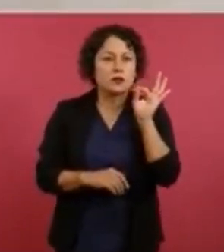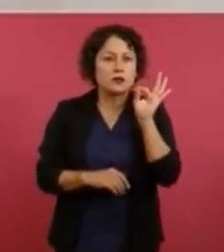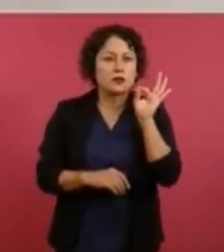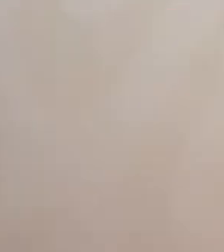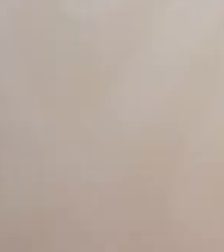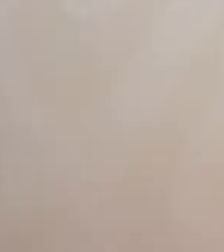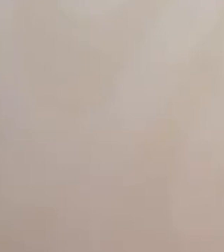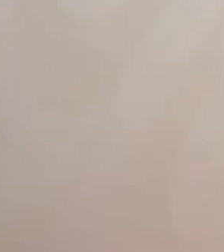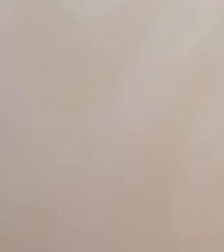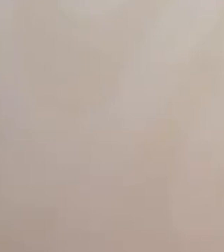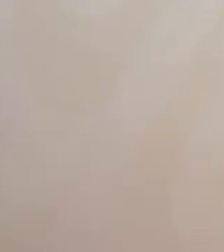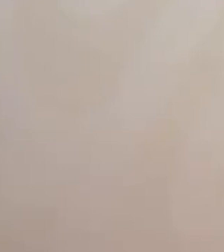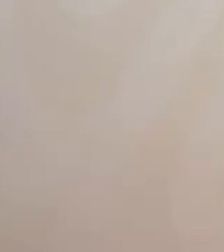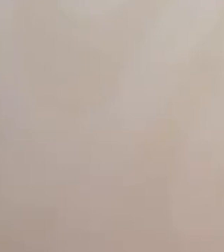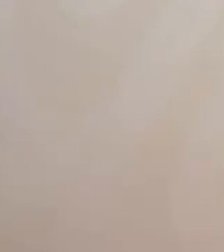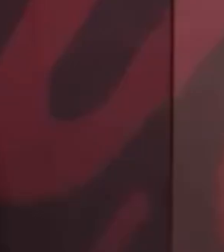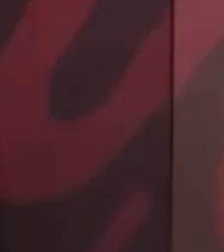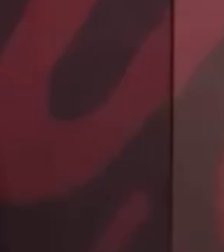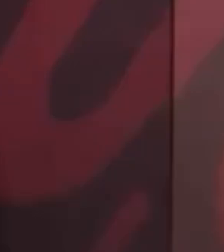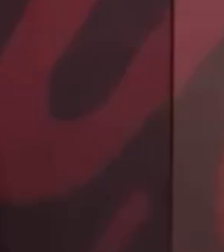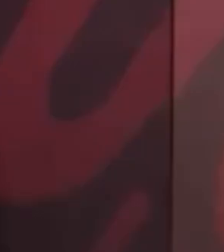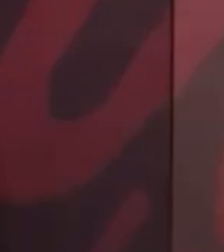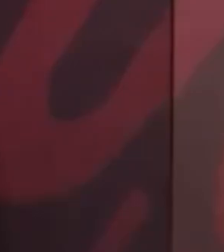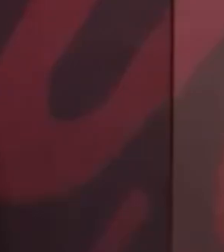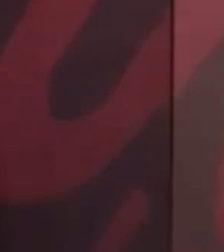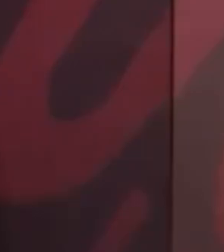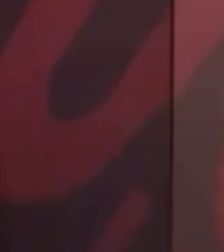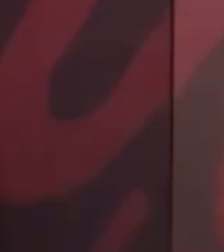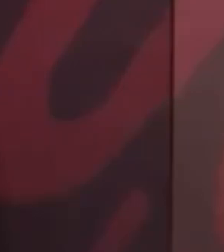escojo al papá.